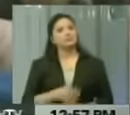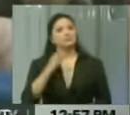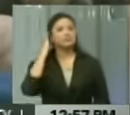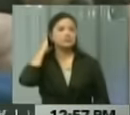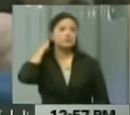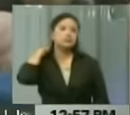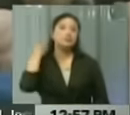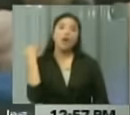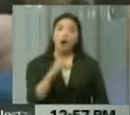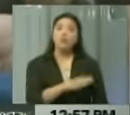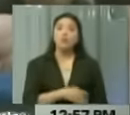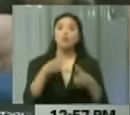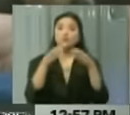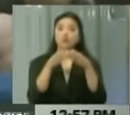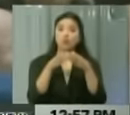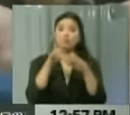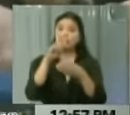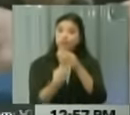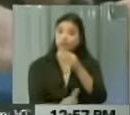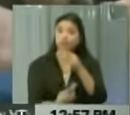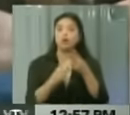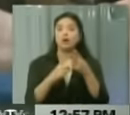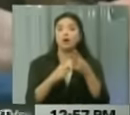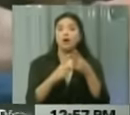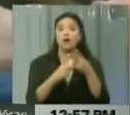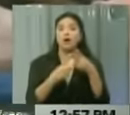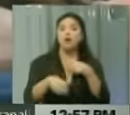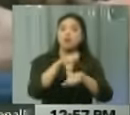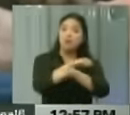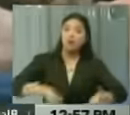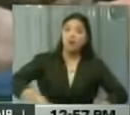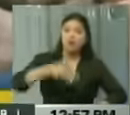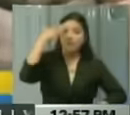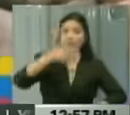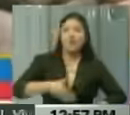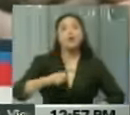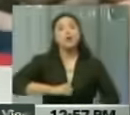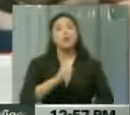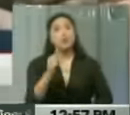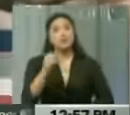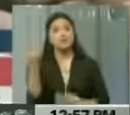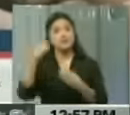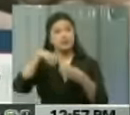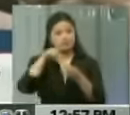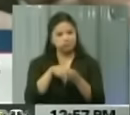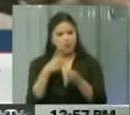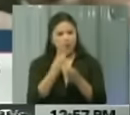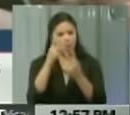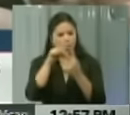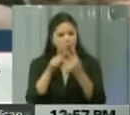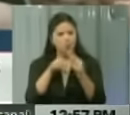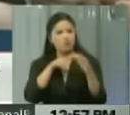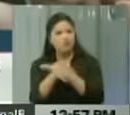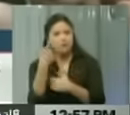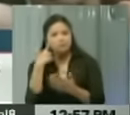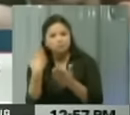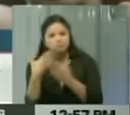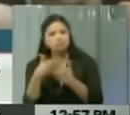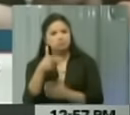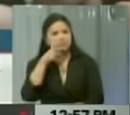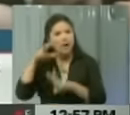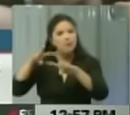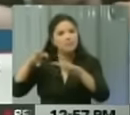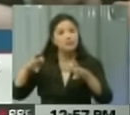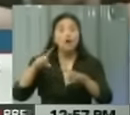Hay comisiones mixtas, tanto de nuestra Fuerza Armada como policiales, investigando en el terreno. Por parte de la